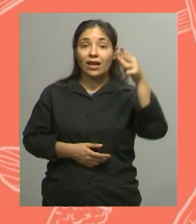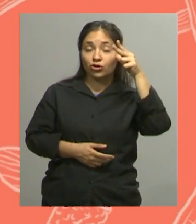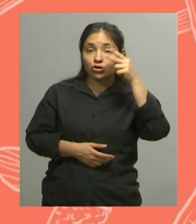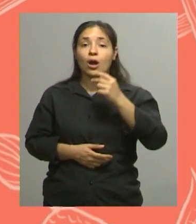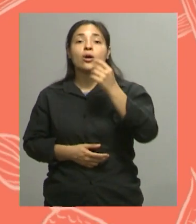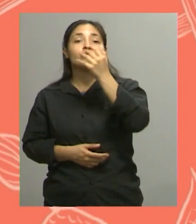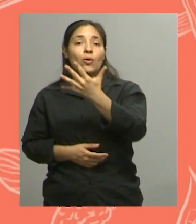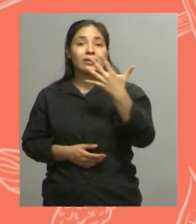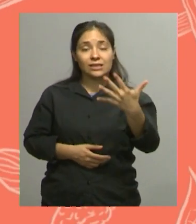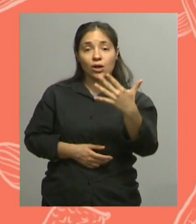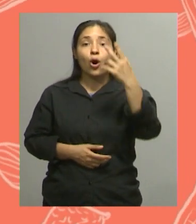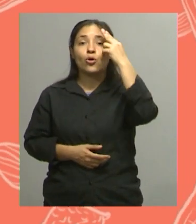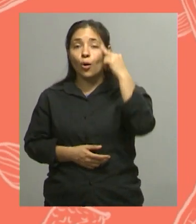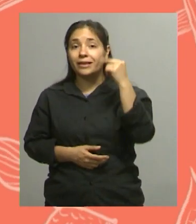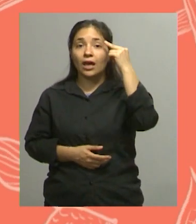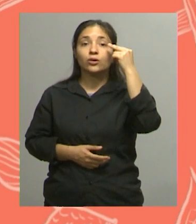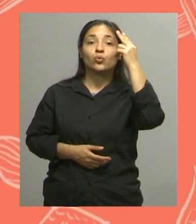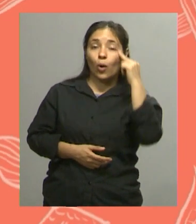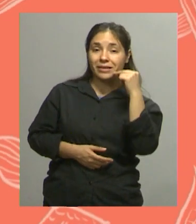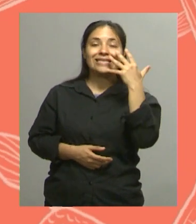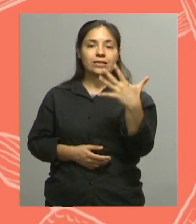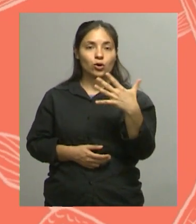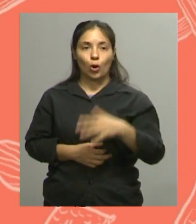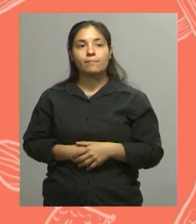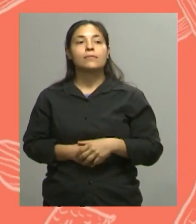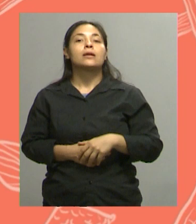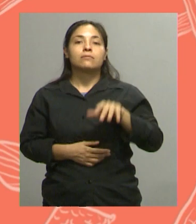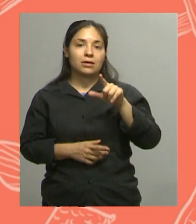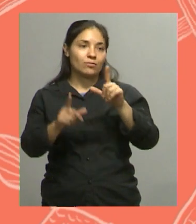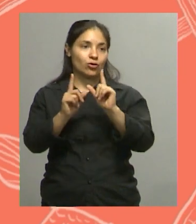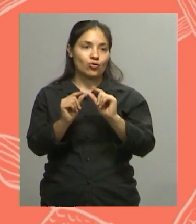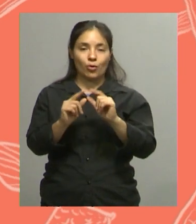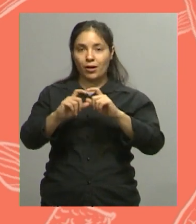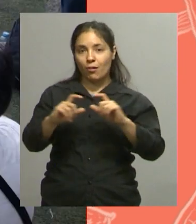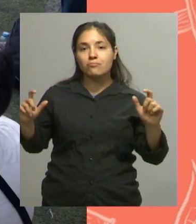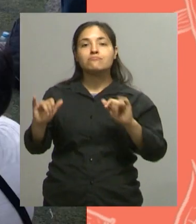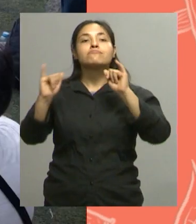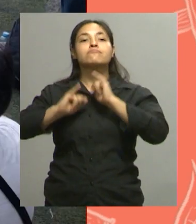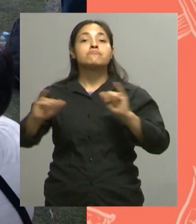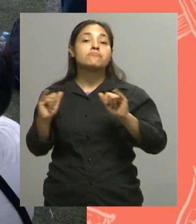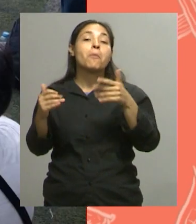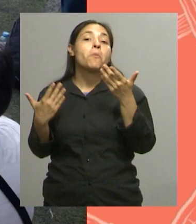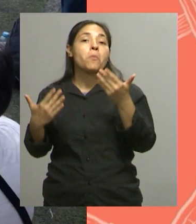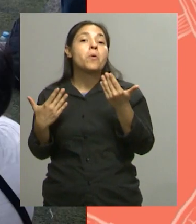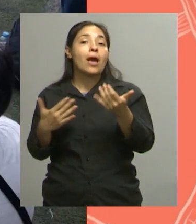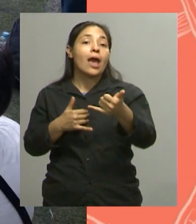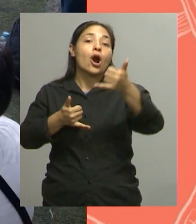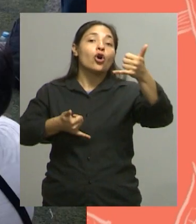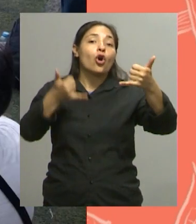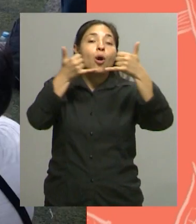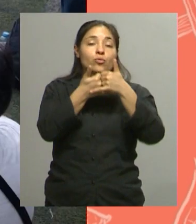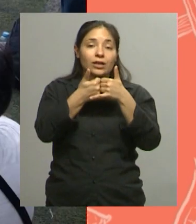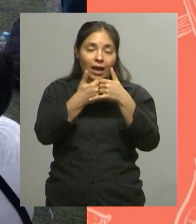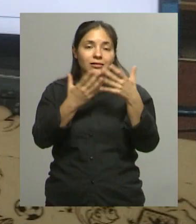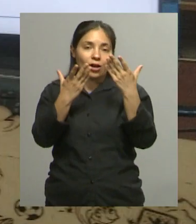261-4855-995 Bueno, cualquier cosa lo vamos a tener igual en la producción Para que lo puedan, puedan comunicarse con Viviana y